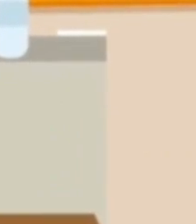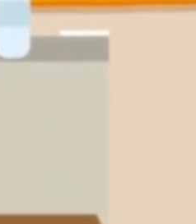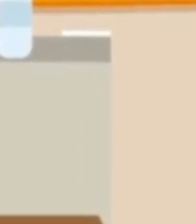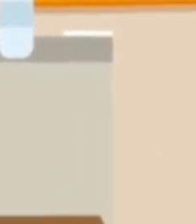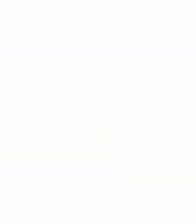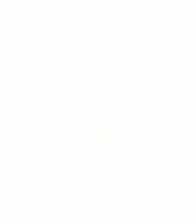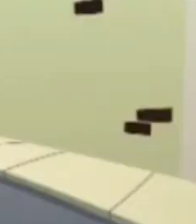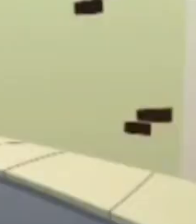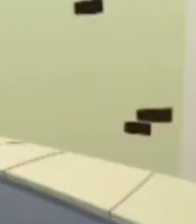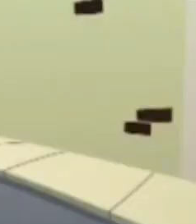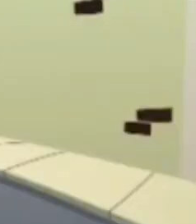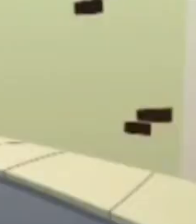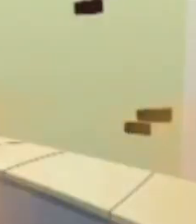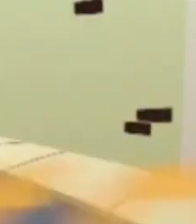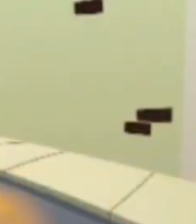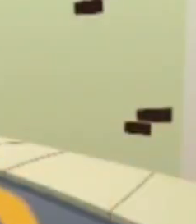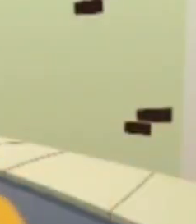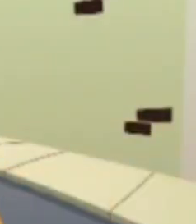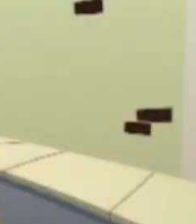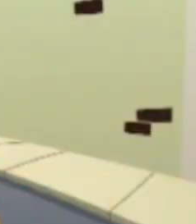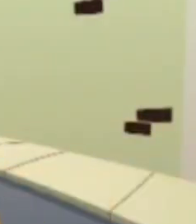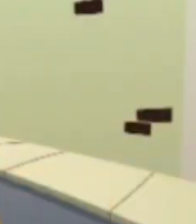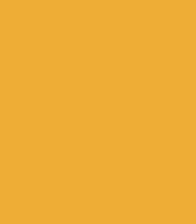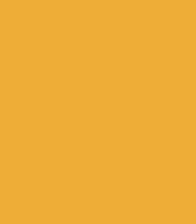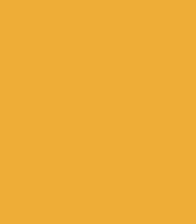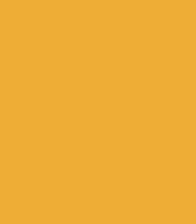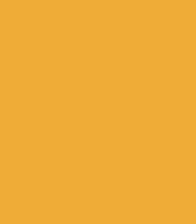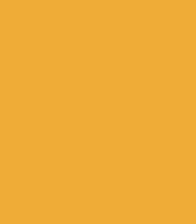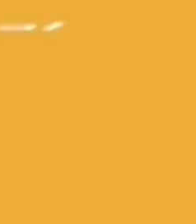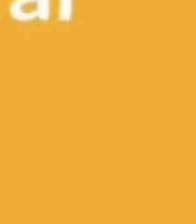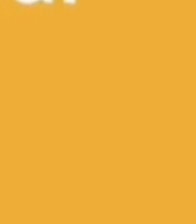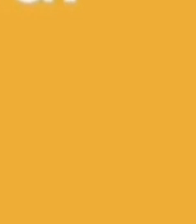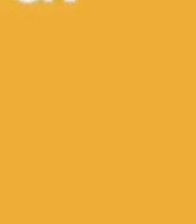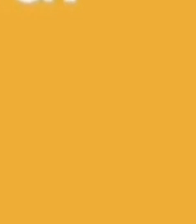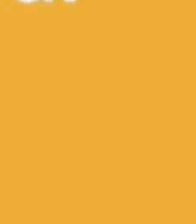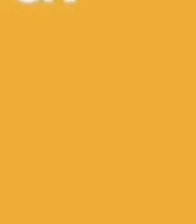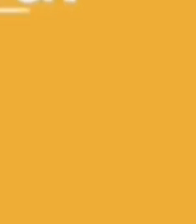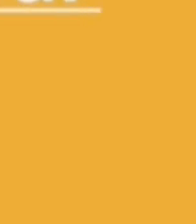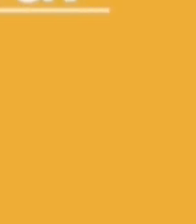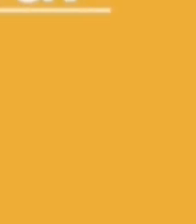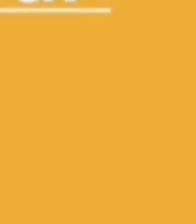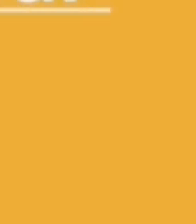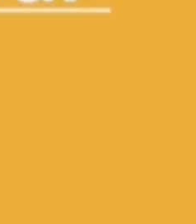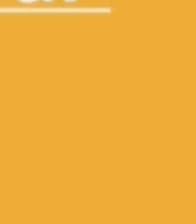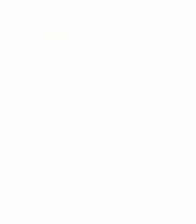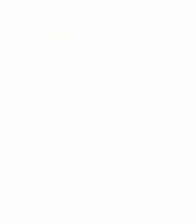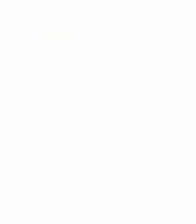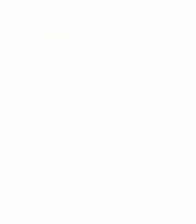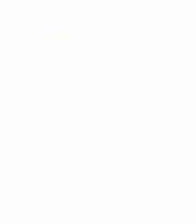piensa en el futuro de nuestro país. Tu futuro. Formando cultura electoral.